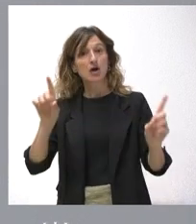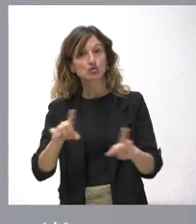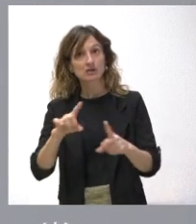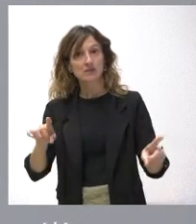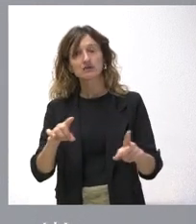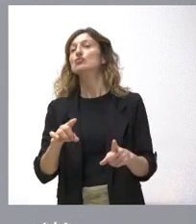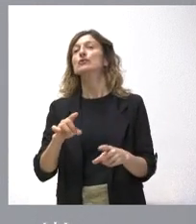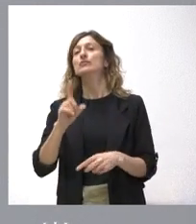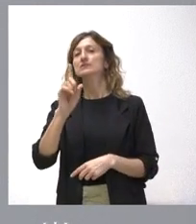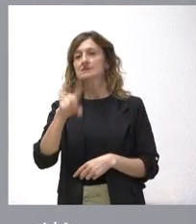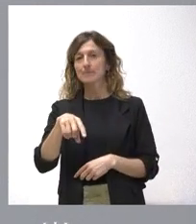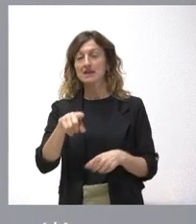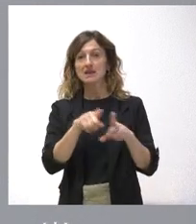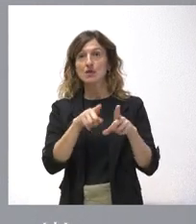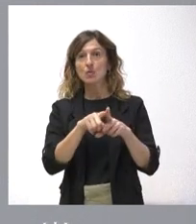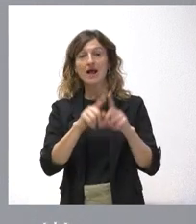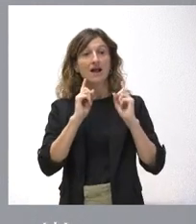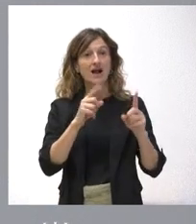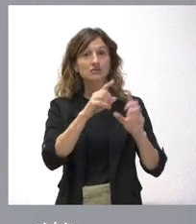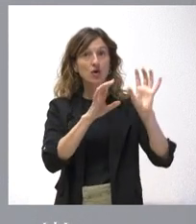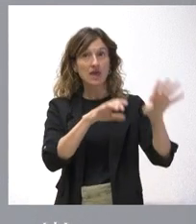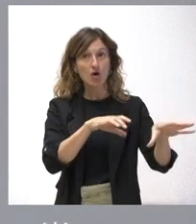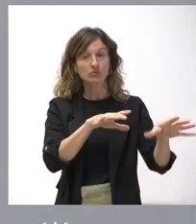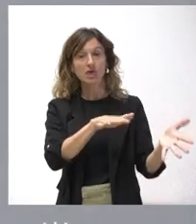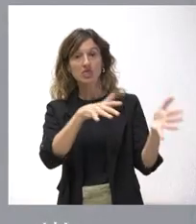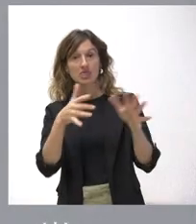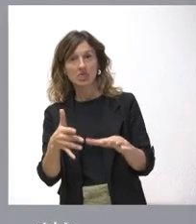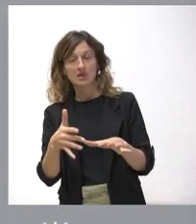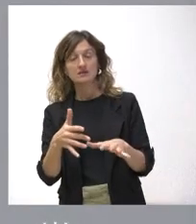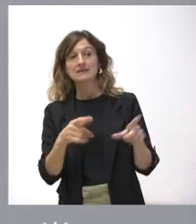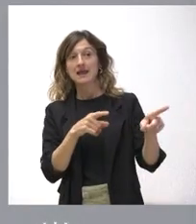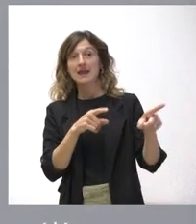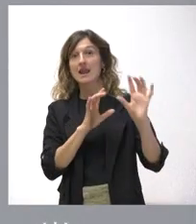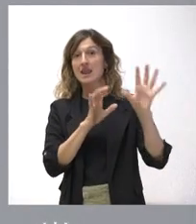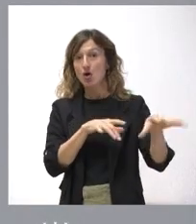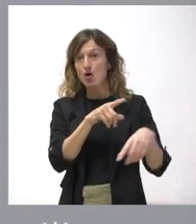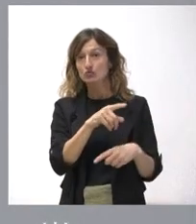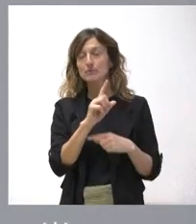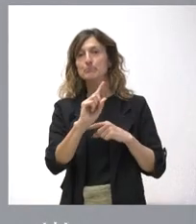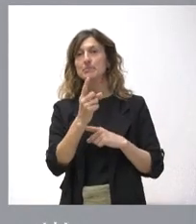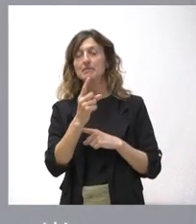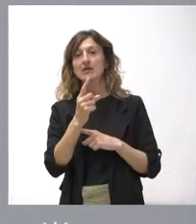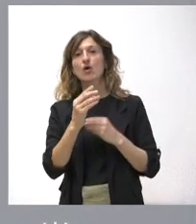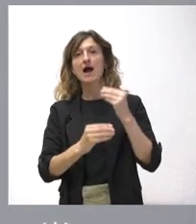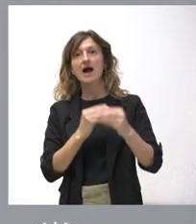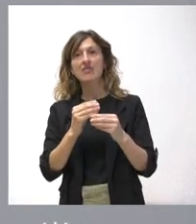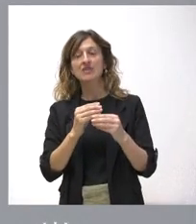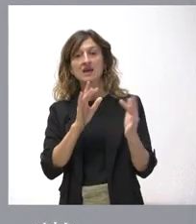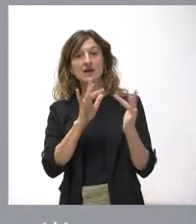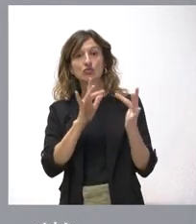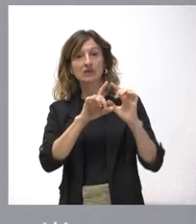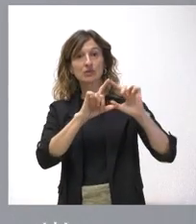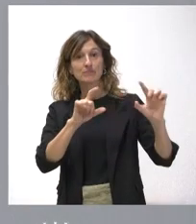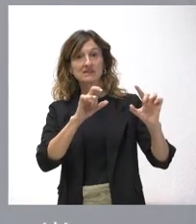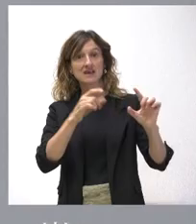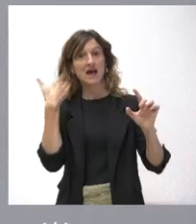mismo que se ha hecho para el caso de León. El caso de León, primero lo que ha habido que es terminar la relación contractual con la